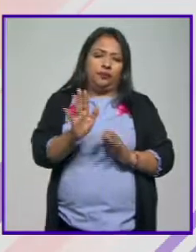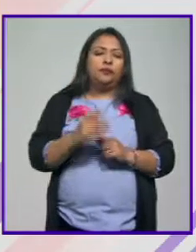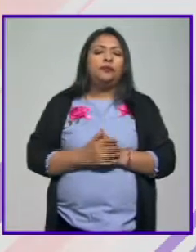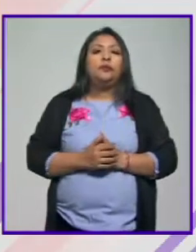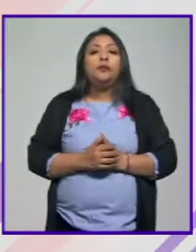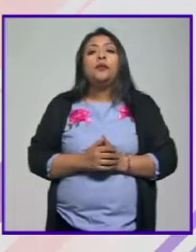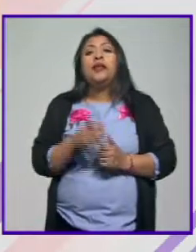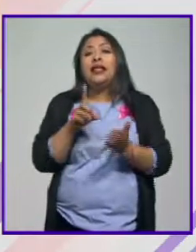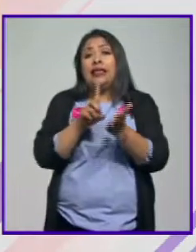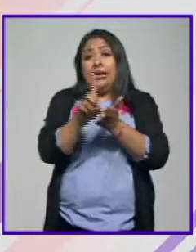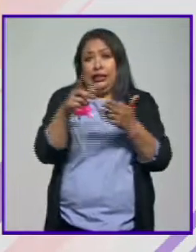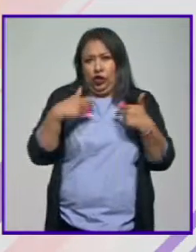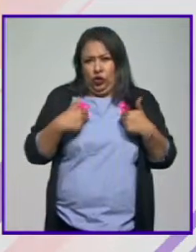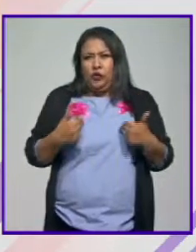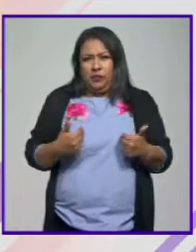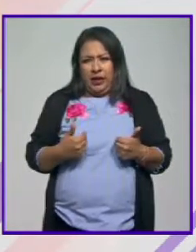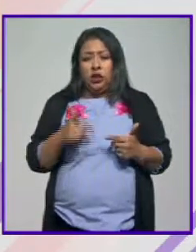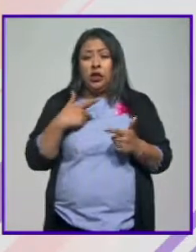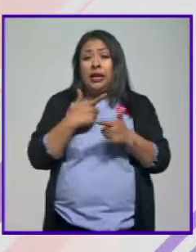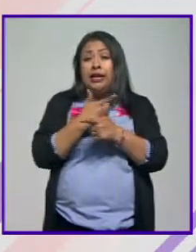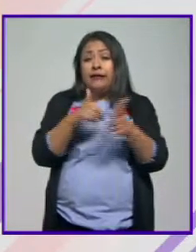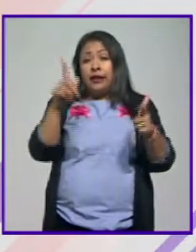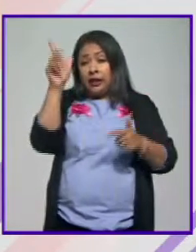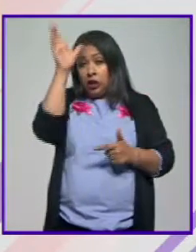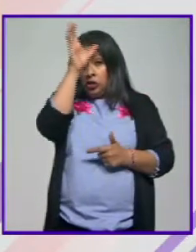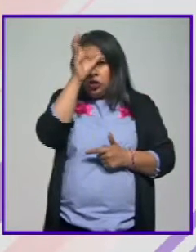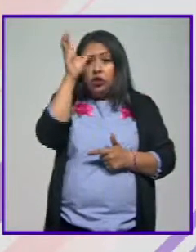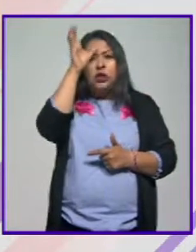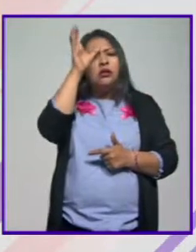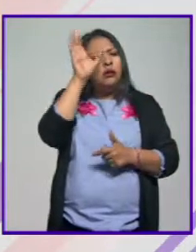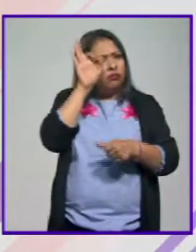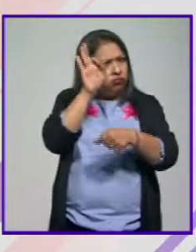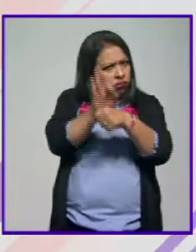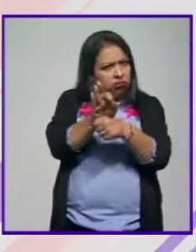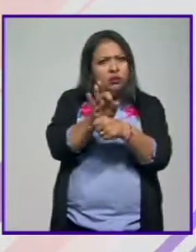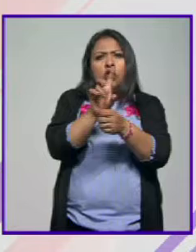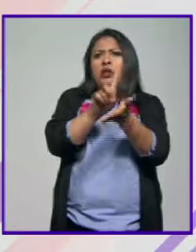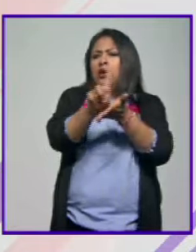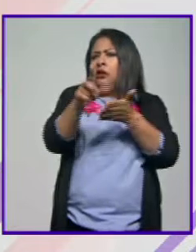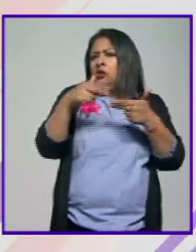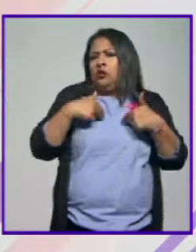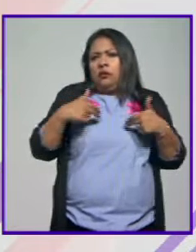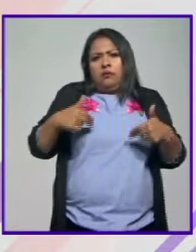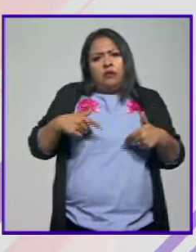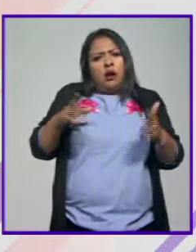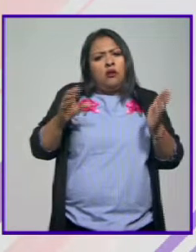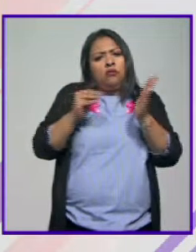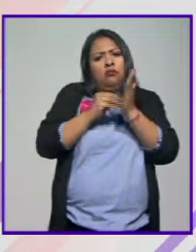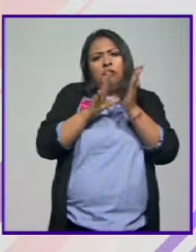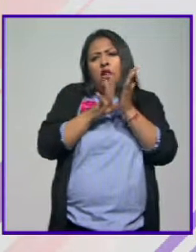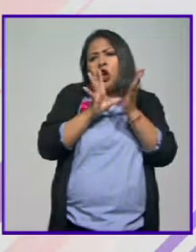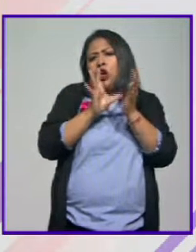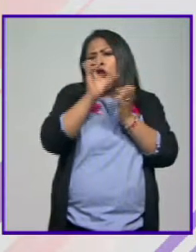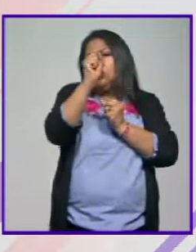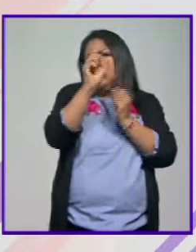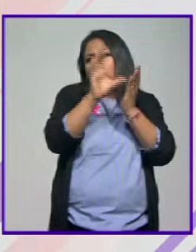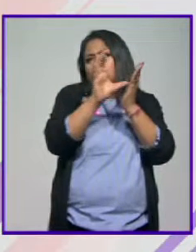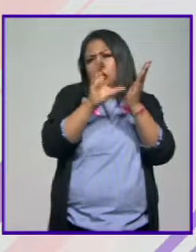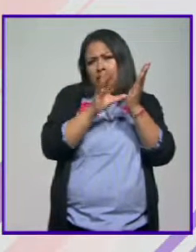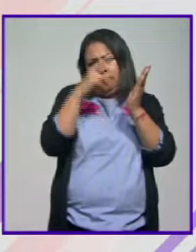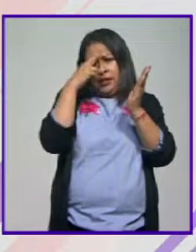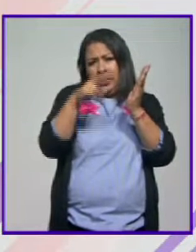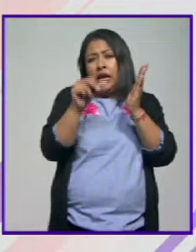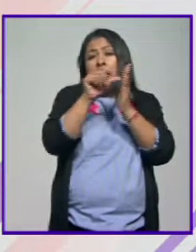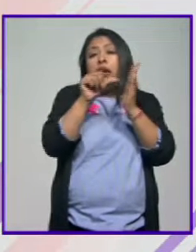ya en los derechos humanos, la libertad de conciencia también está protegida como un derecho humano. En la Constitución mexicana, el